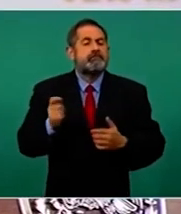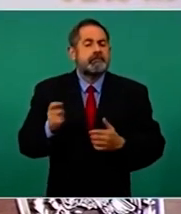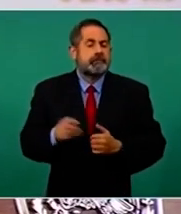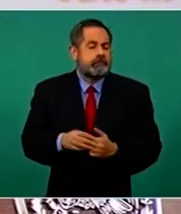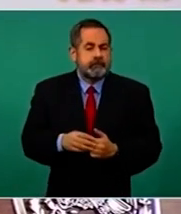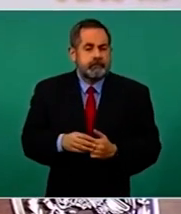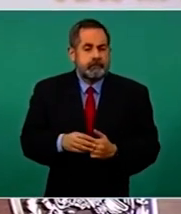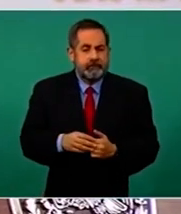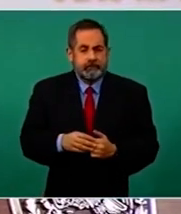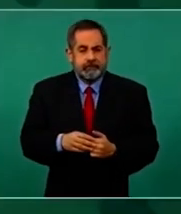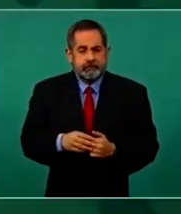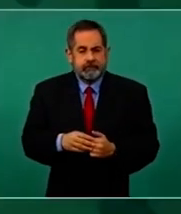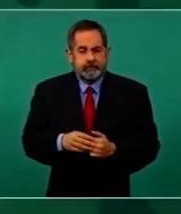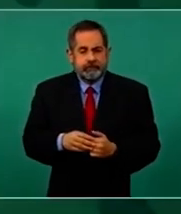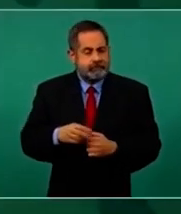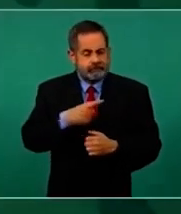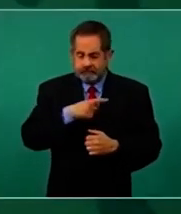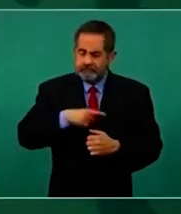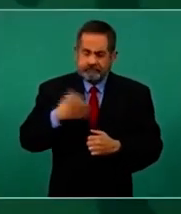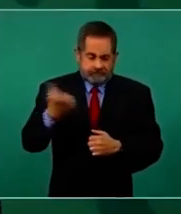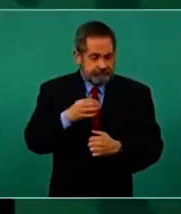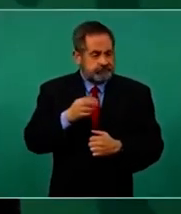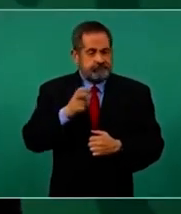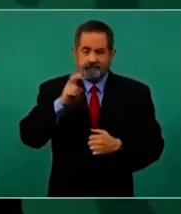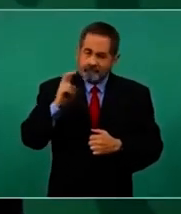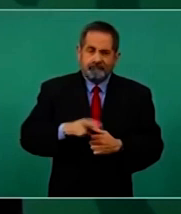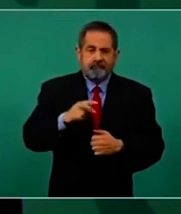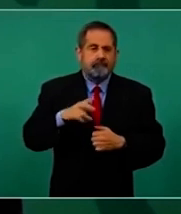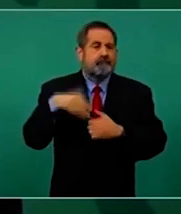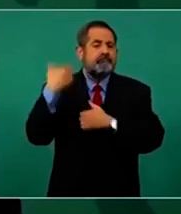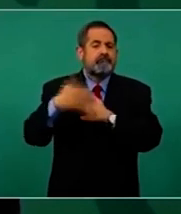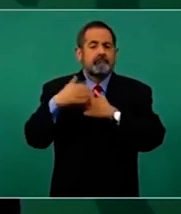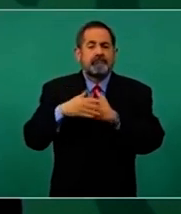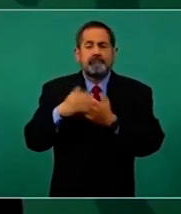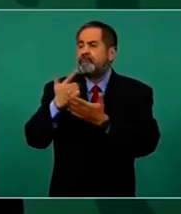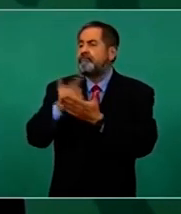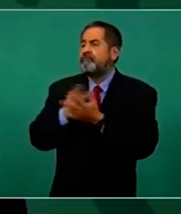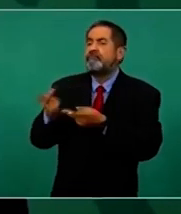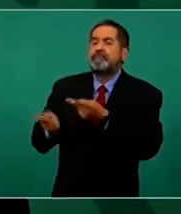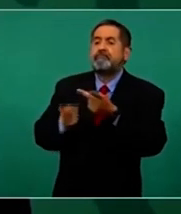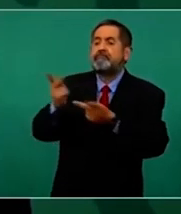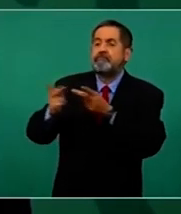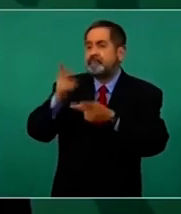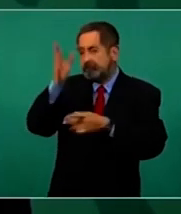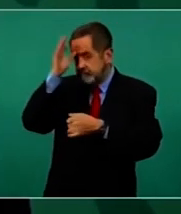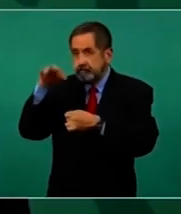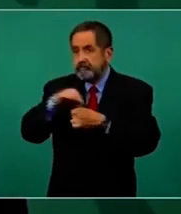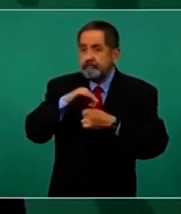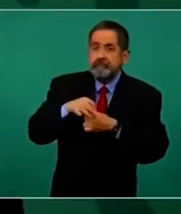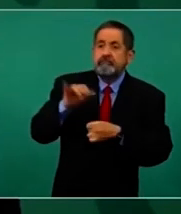se tiene que hacer la consulta para